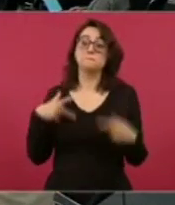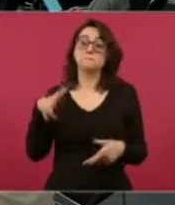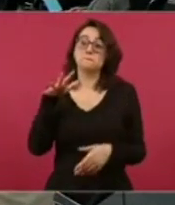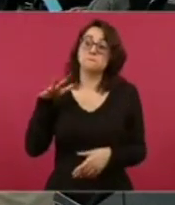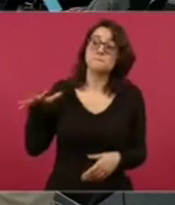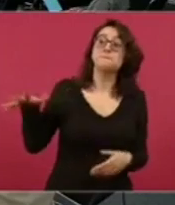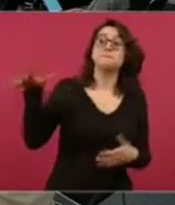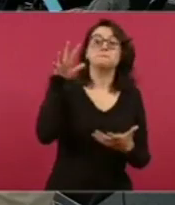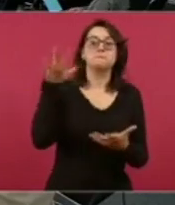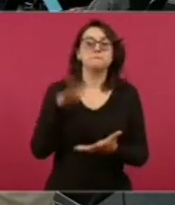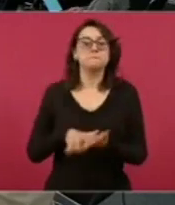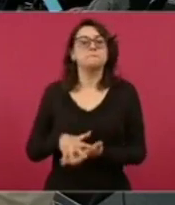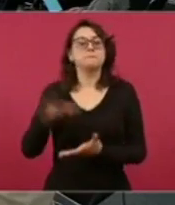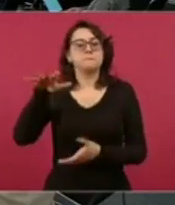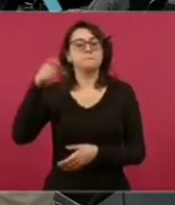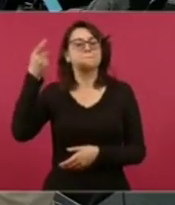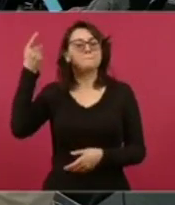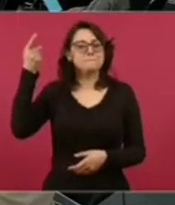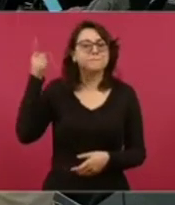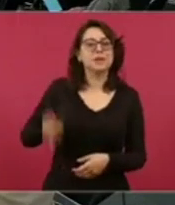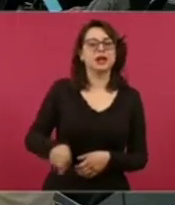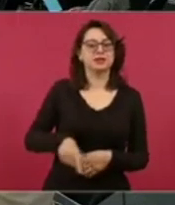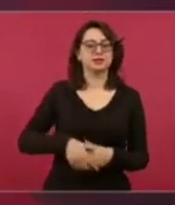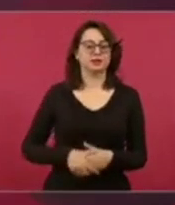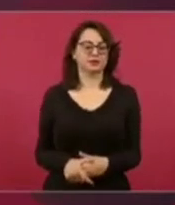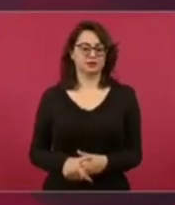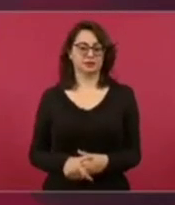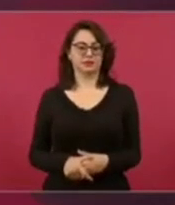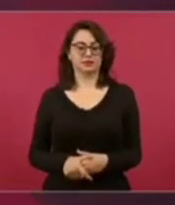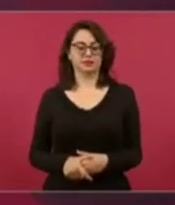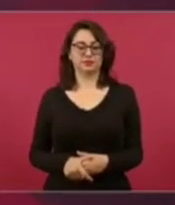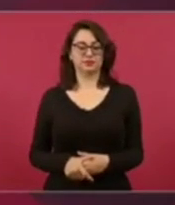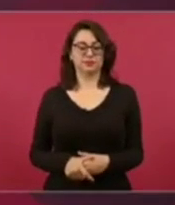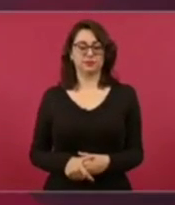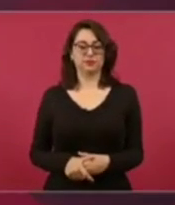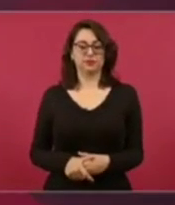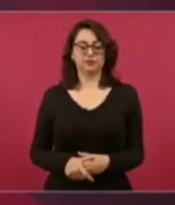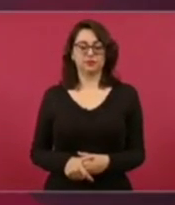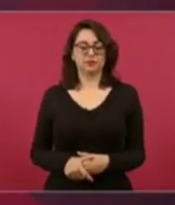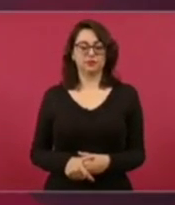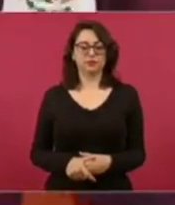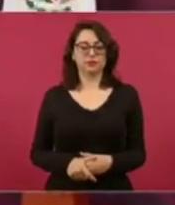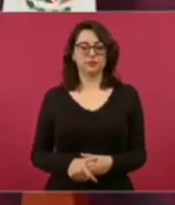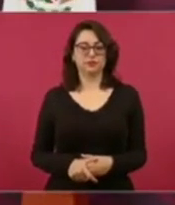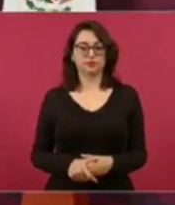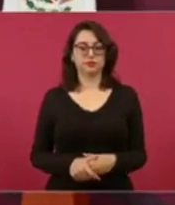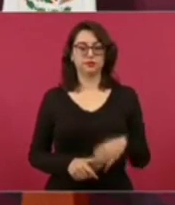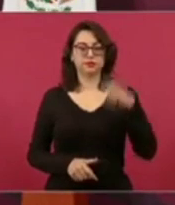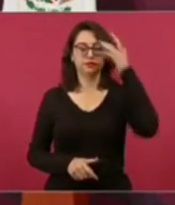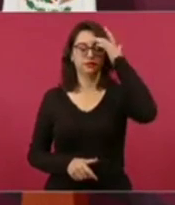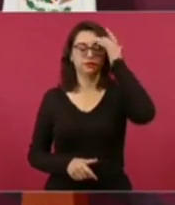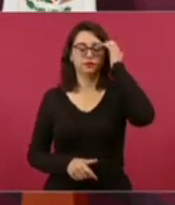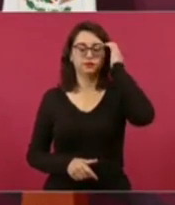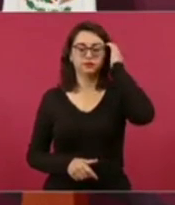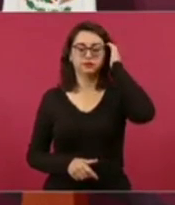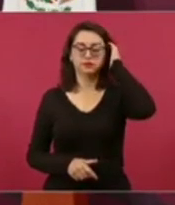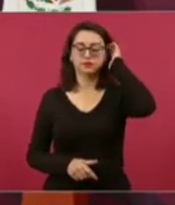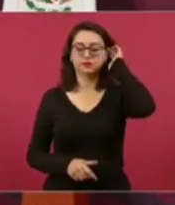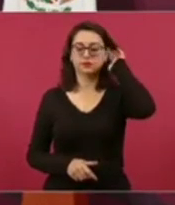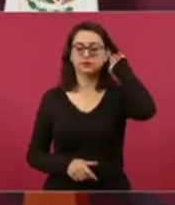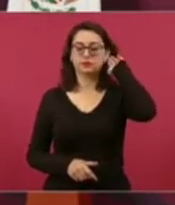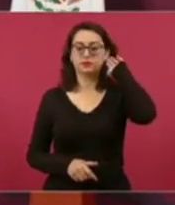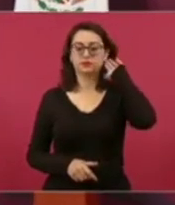Si no es el pueblo, son los ciudadanos, el pueblo manda y hay que